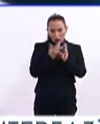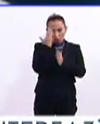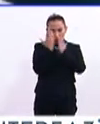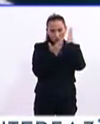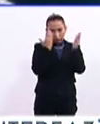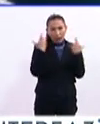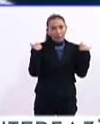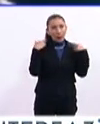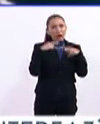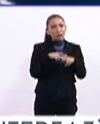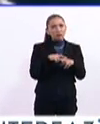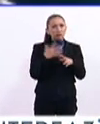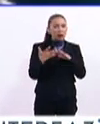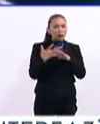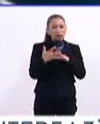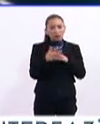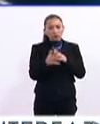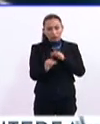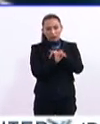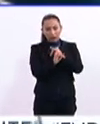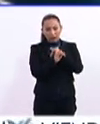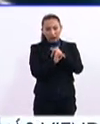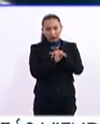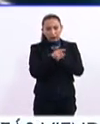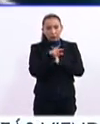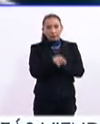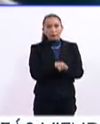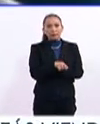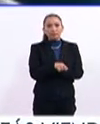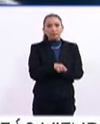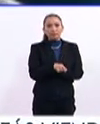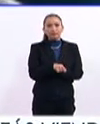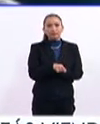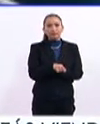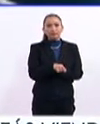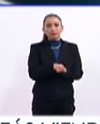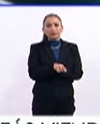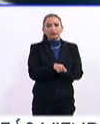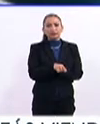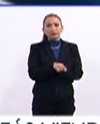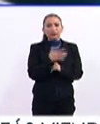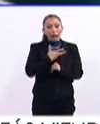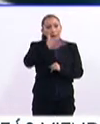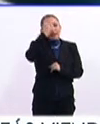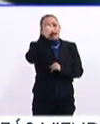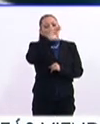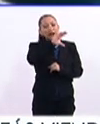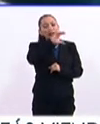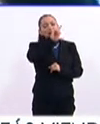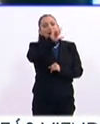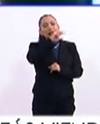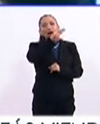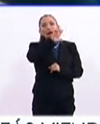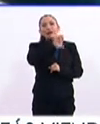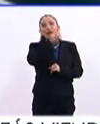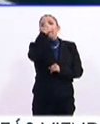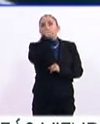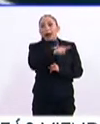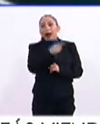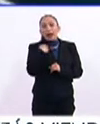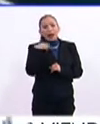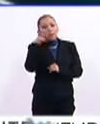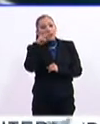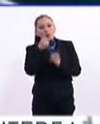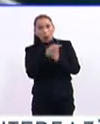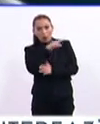debimos de haber cursado, por lo menos virtualmente, en el aprendizaje es clave para poder atender las necesidades de este